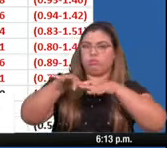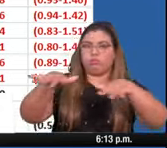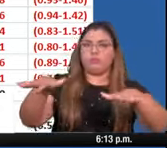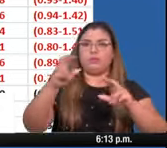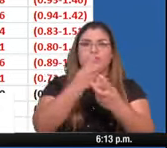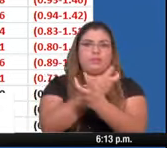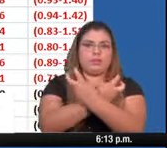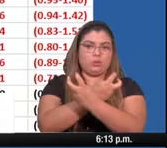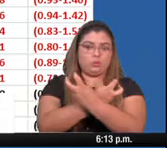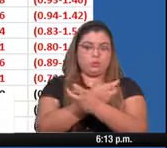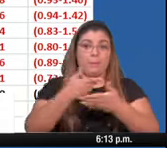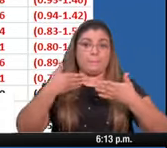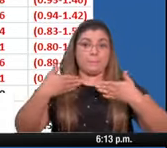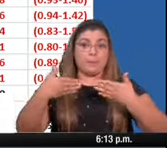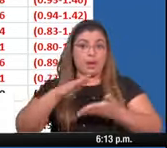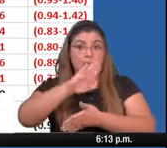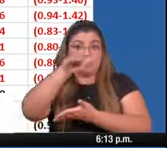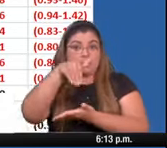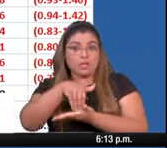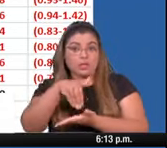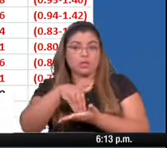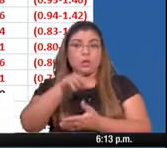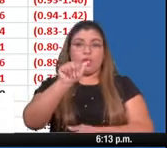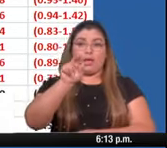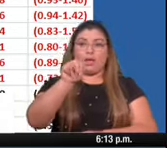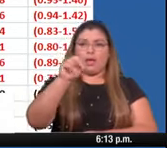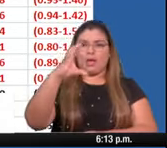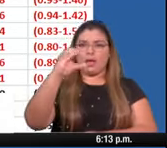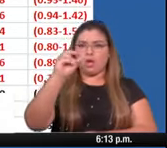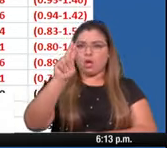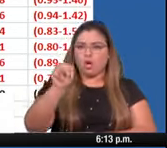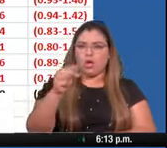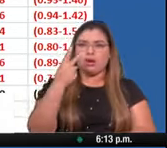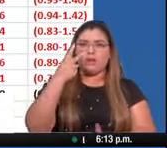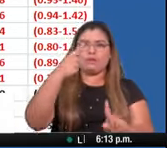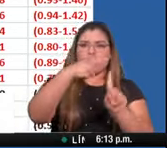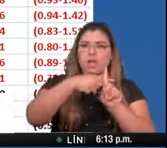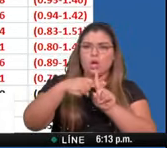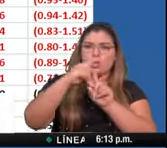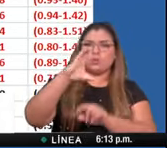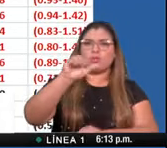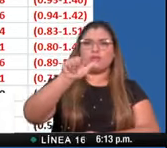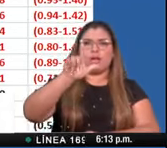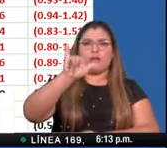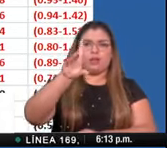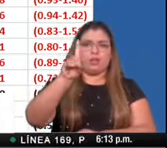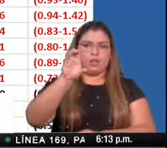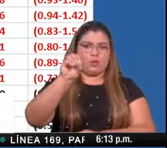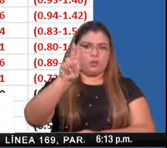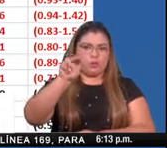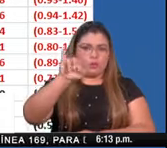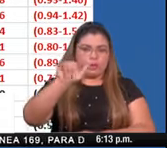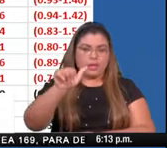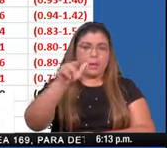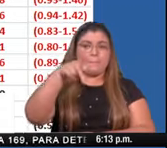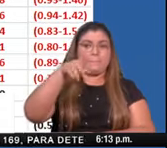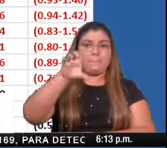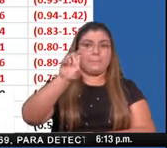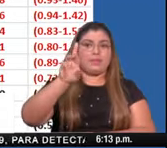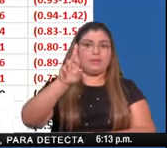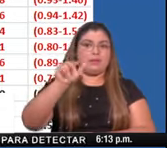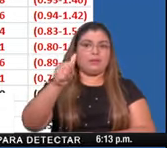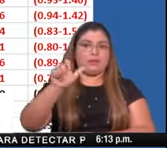región metropolitana, Ancón, Veracruz, Calidonia, Pedregal, Bellavista,